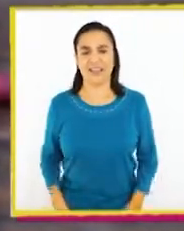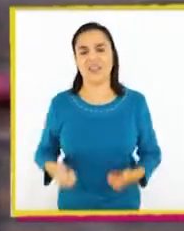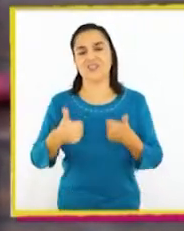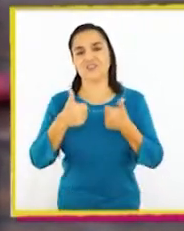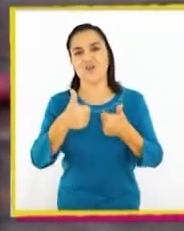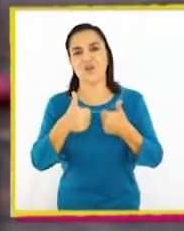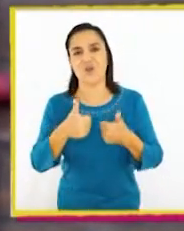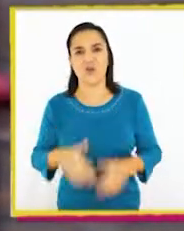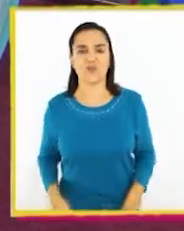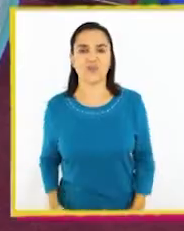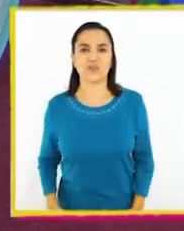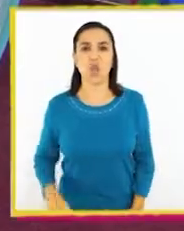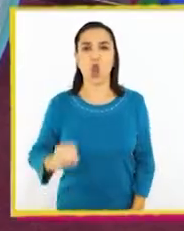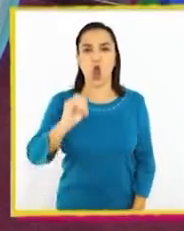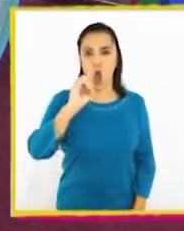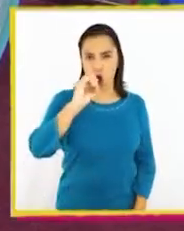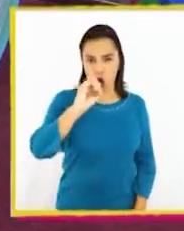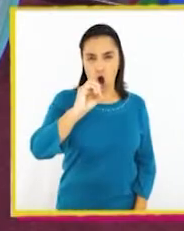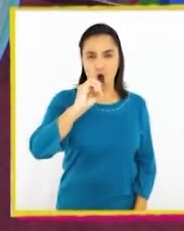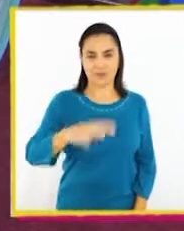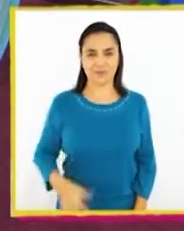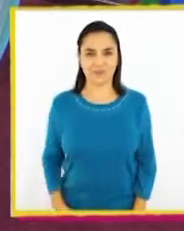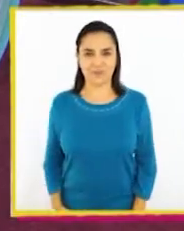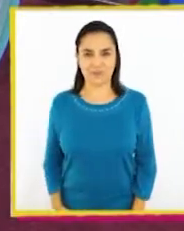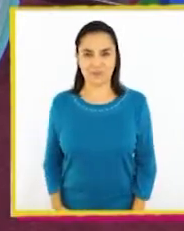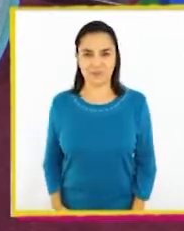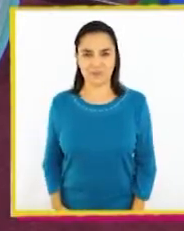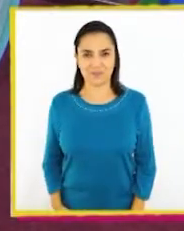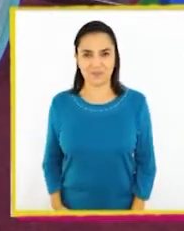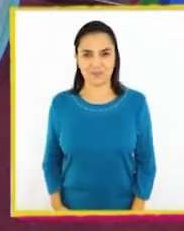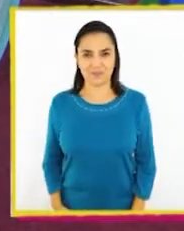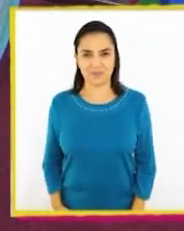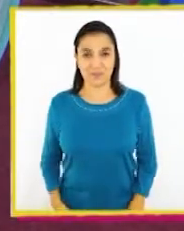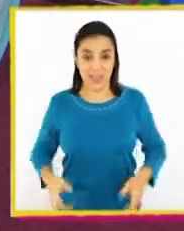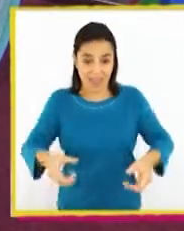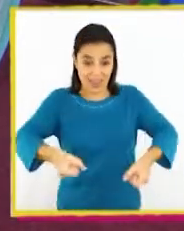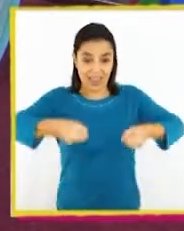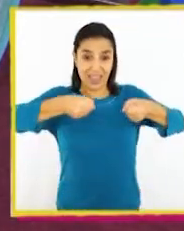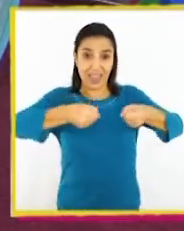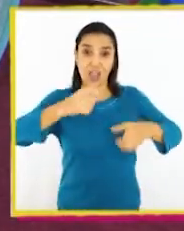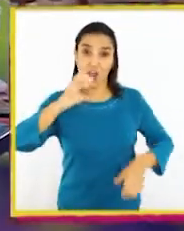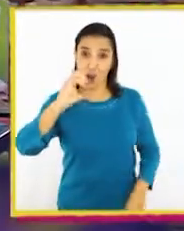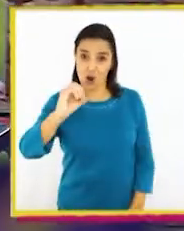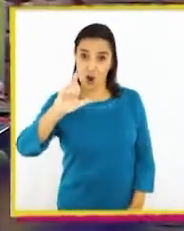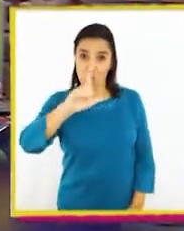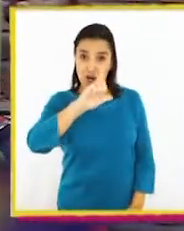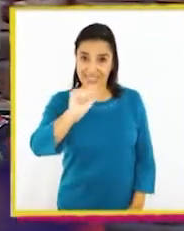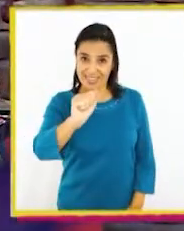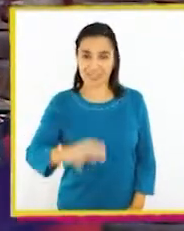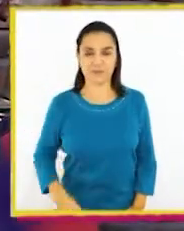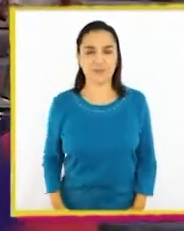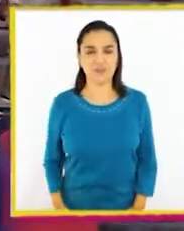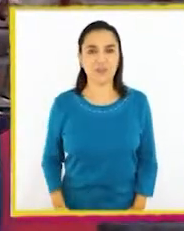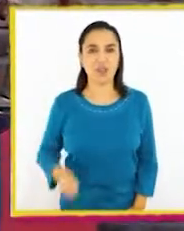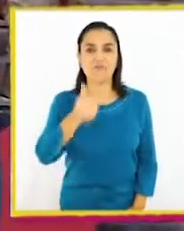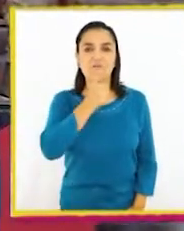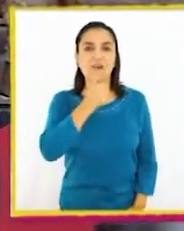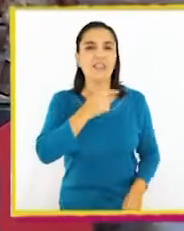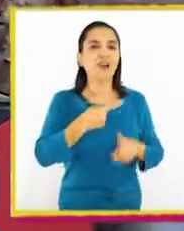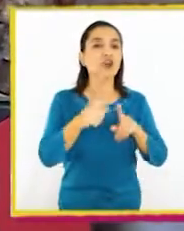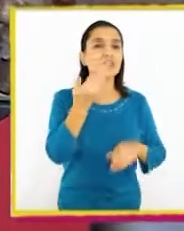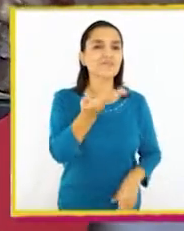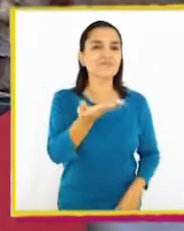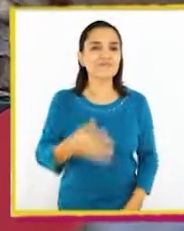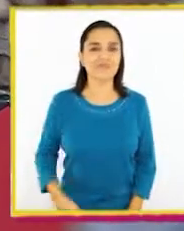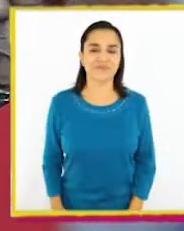¡Súper! La O. De olla. ¿Y cuál otra nos